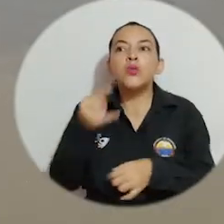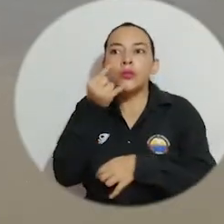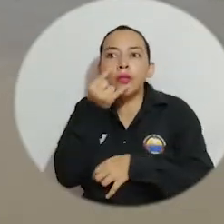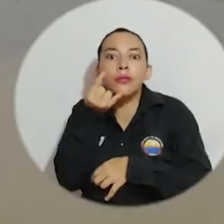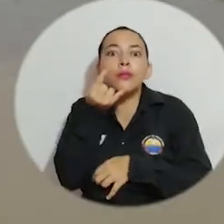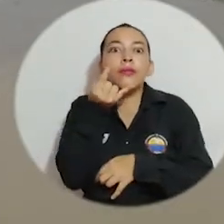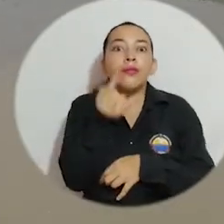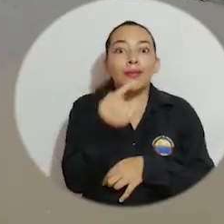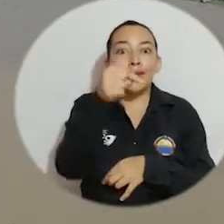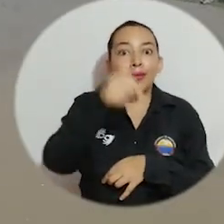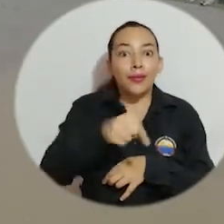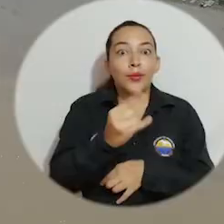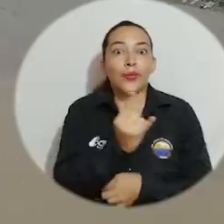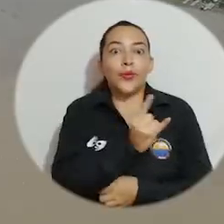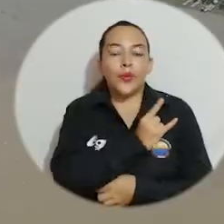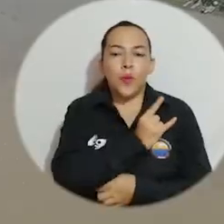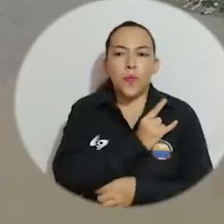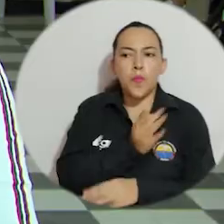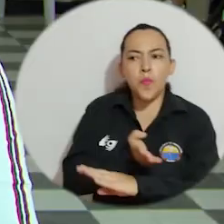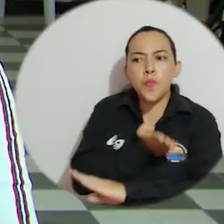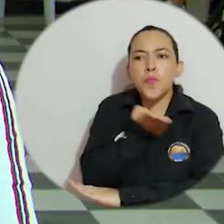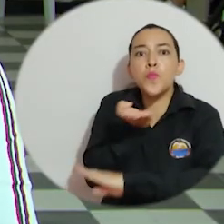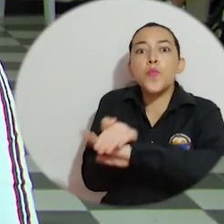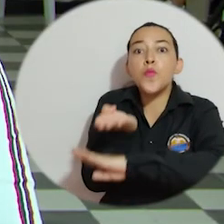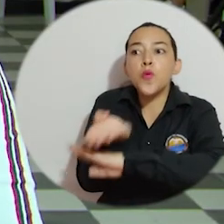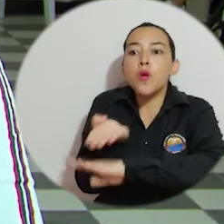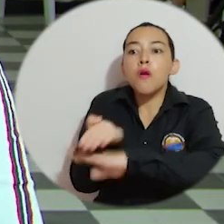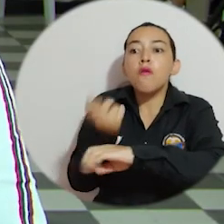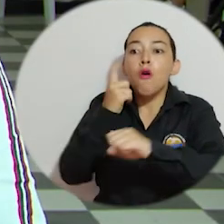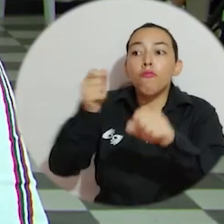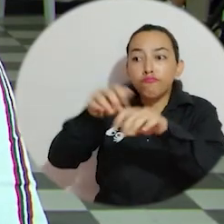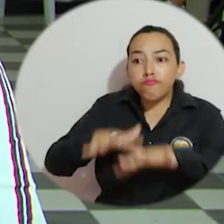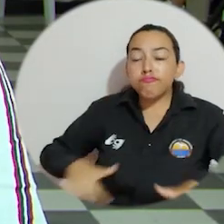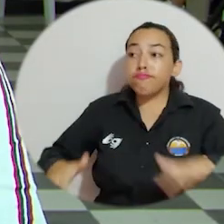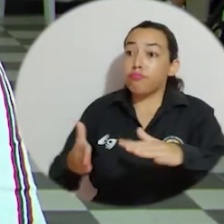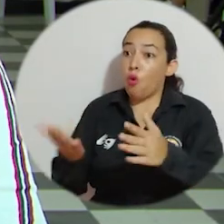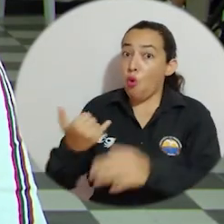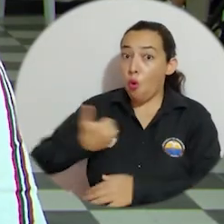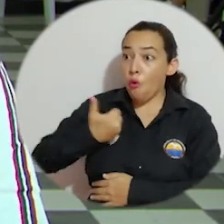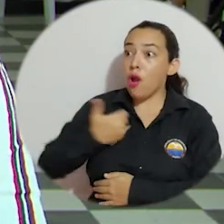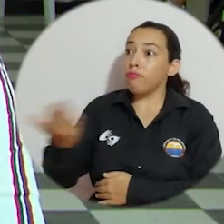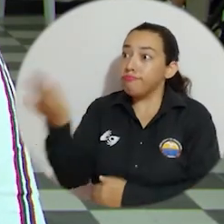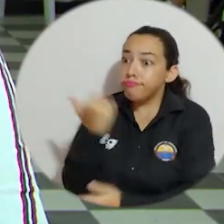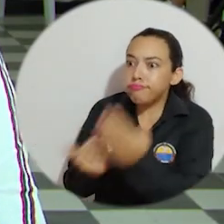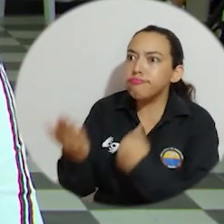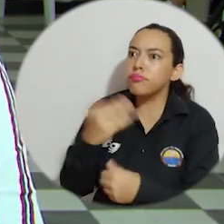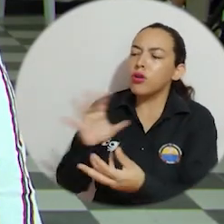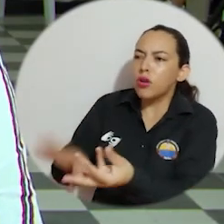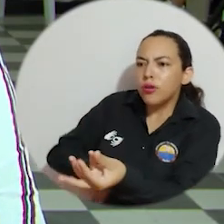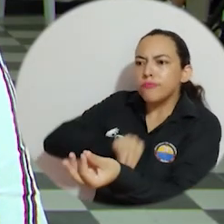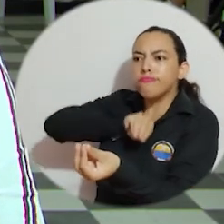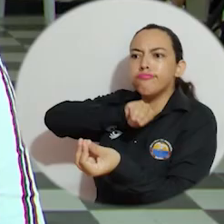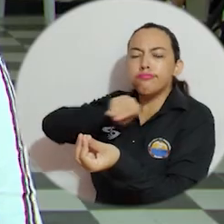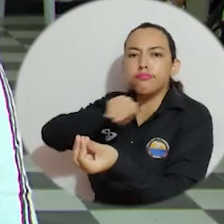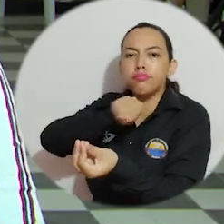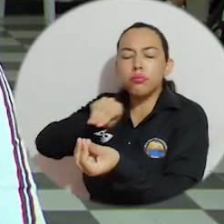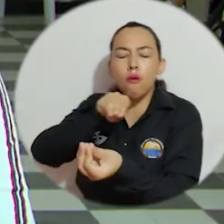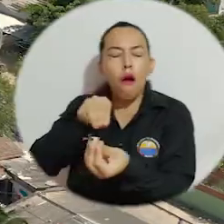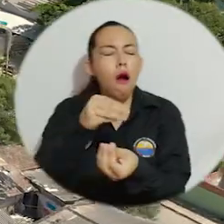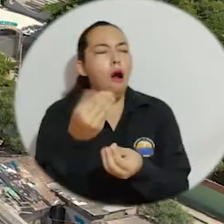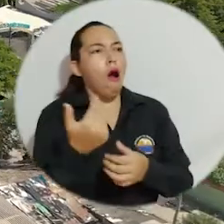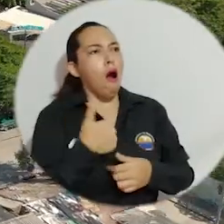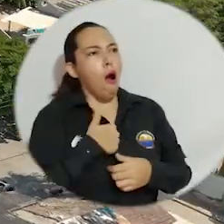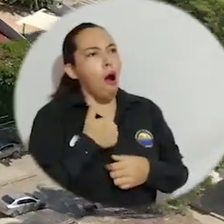se materializa el interés de la Universidad de proponer y de generar los espacios para que estos jóvenes que son el futuro